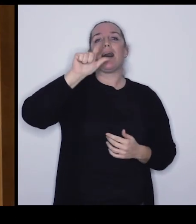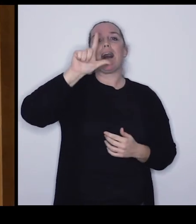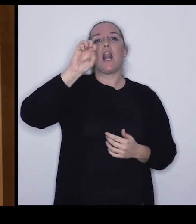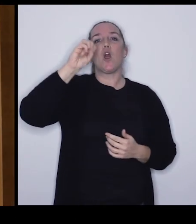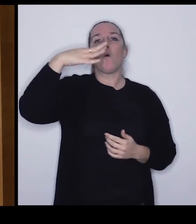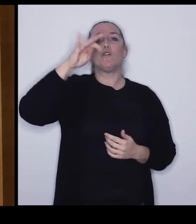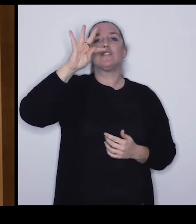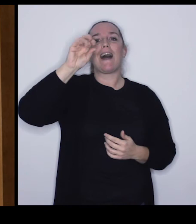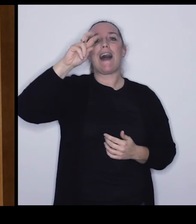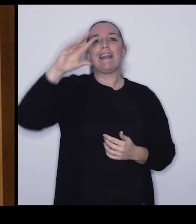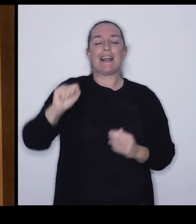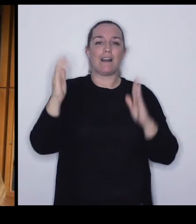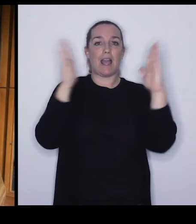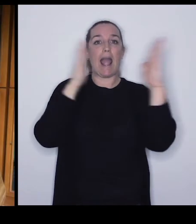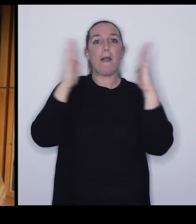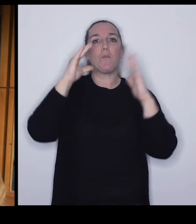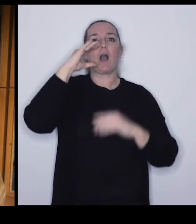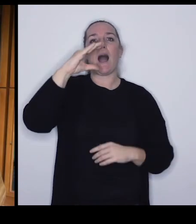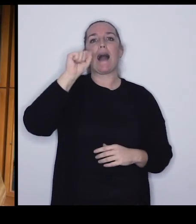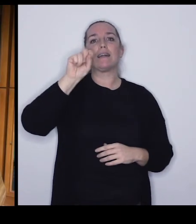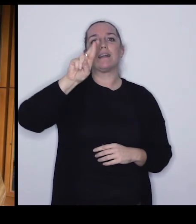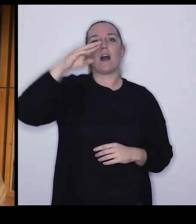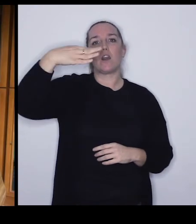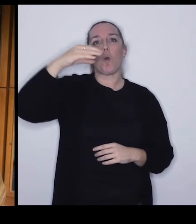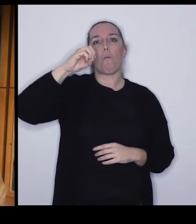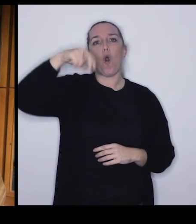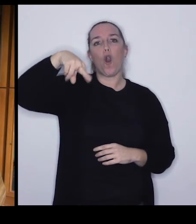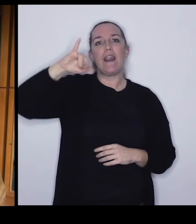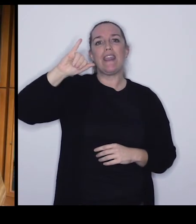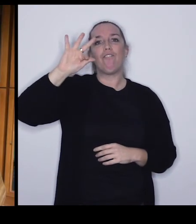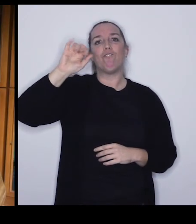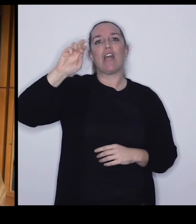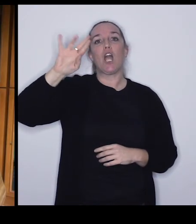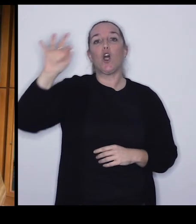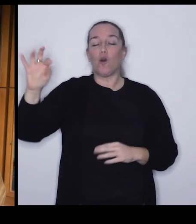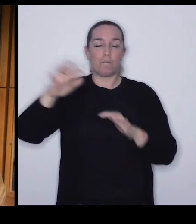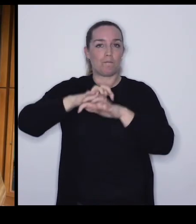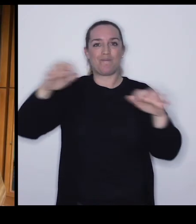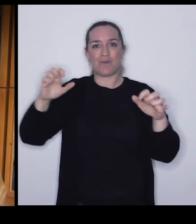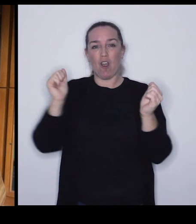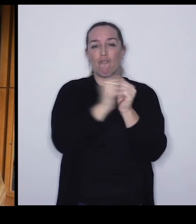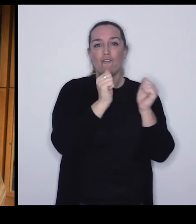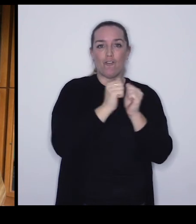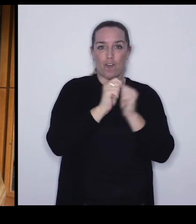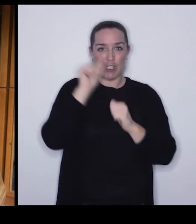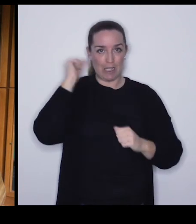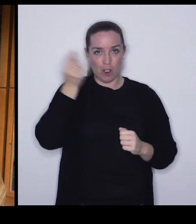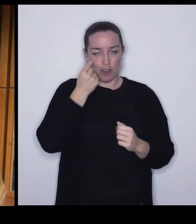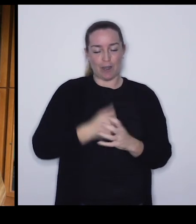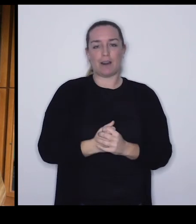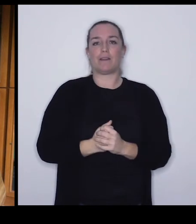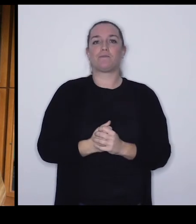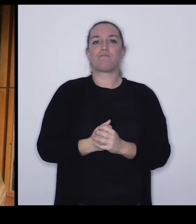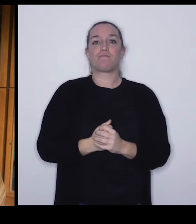paleobotánica... ...principalmente de carbonífero... ...que es... ...el periodo geológico... ...del que proceden... ...la mayoría de los fósiles... ...en la